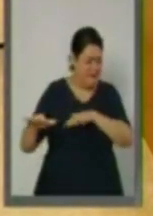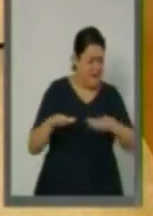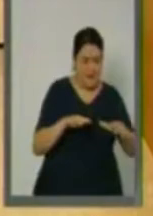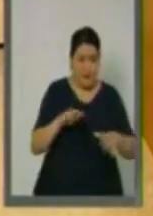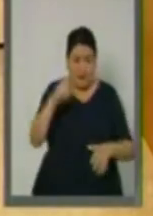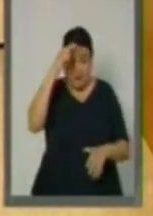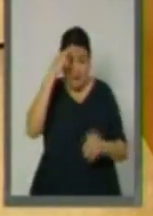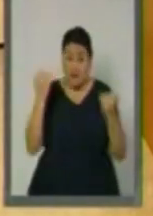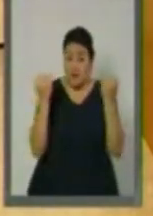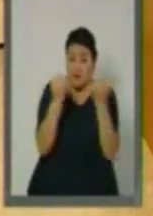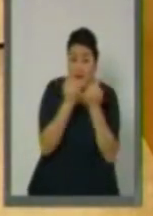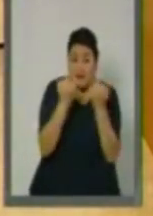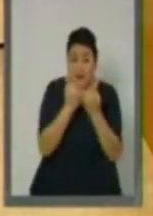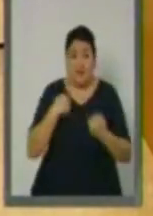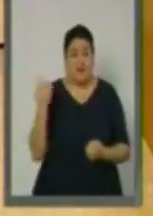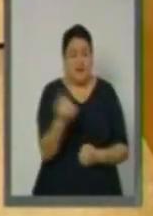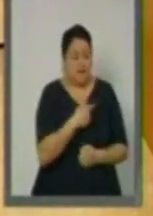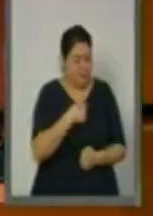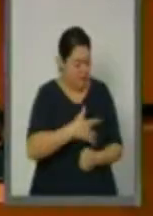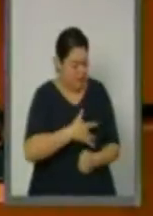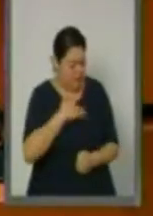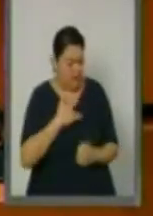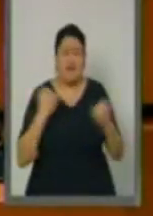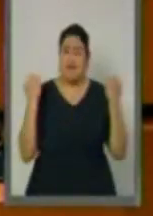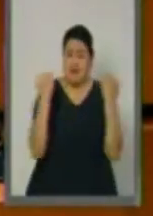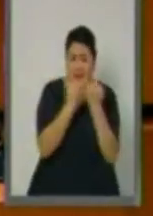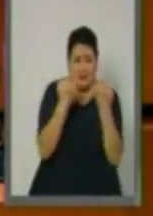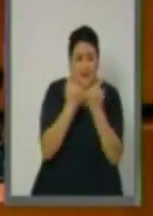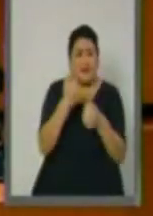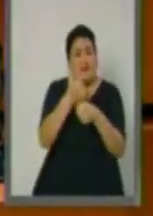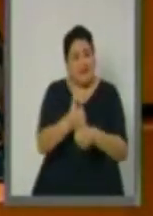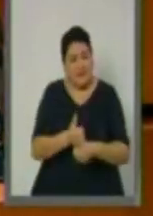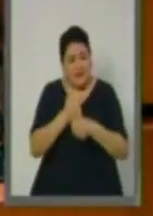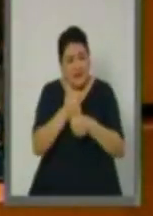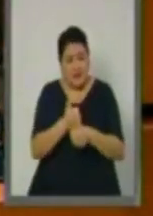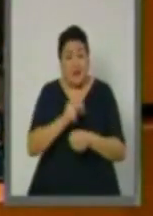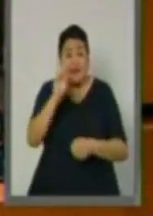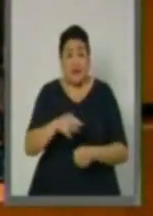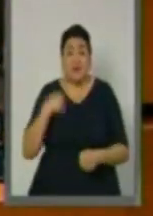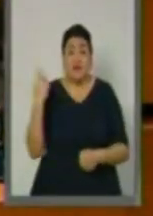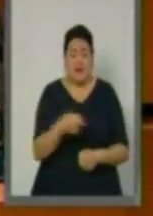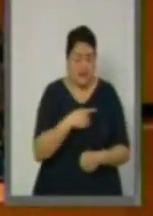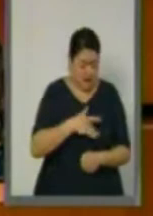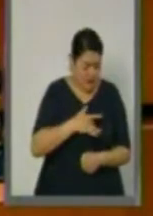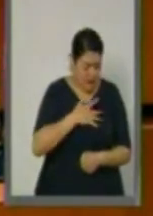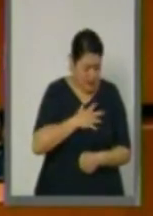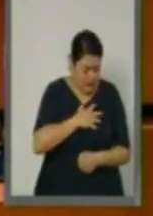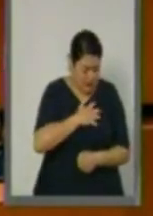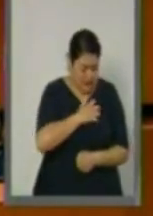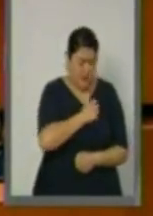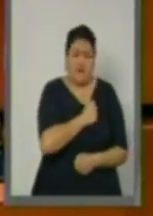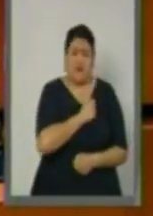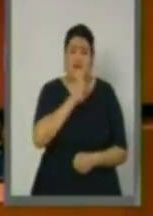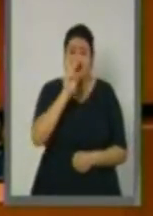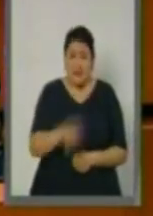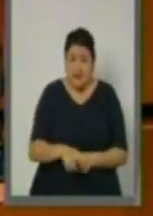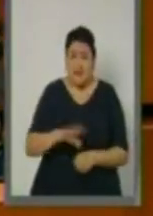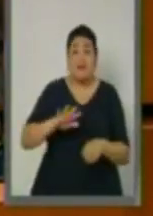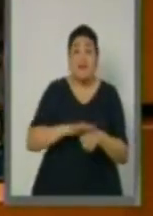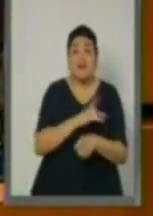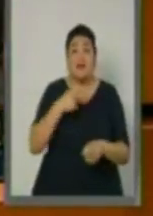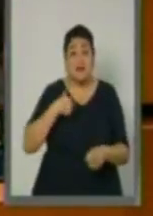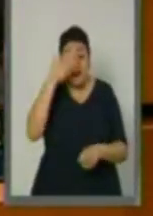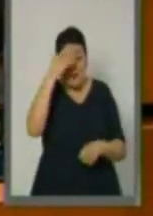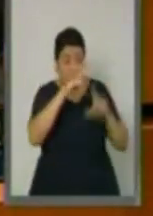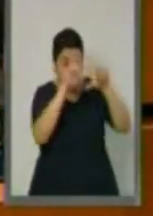llegado esta penosa situación y que nos ha dolido en el alma, en el corazón, lo que ha estado pasando en nuestros